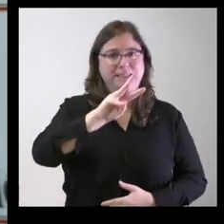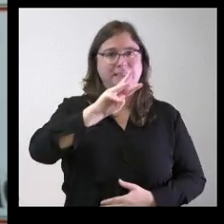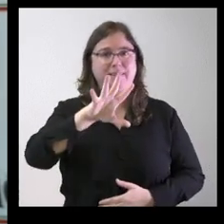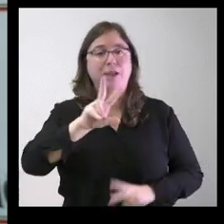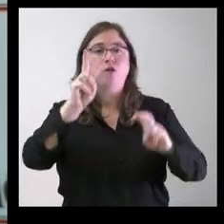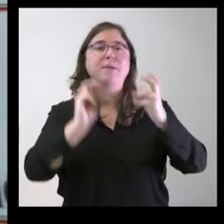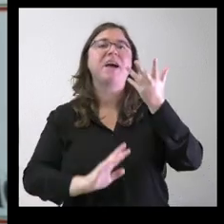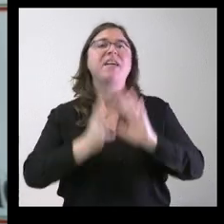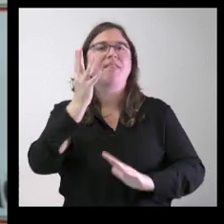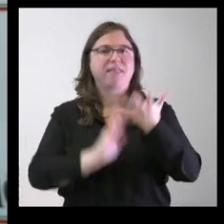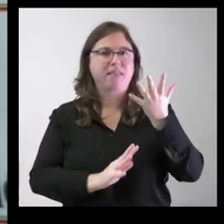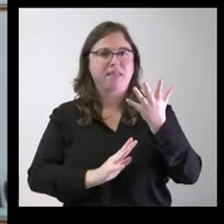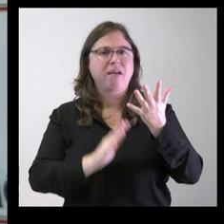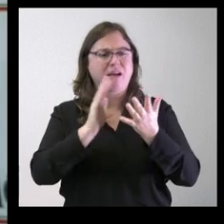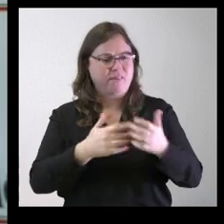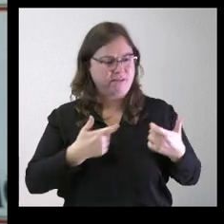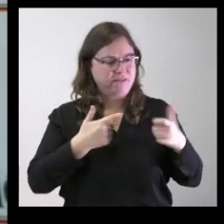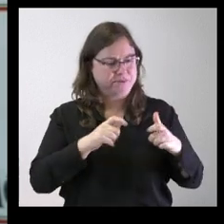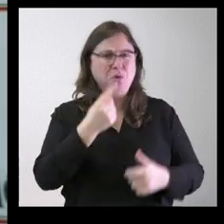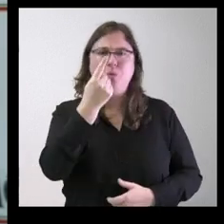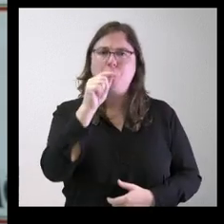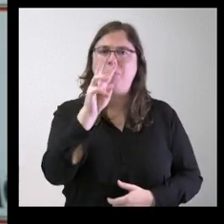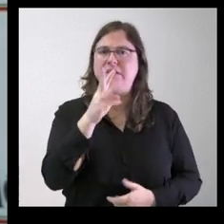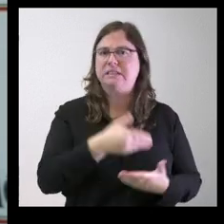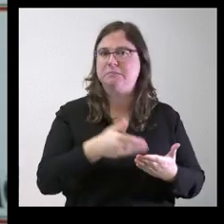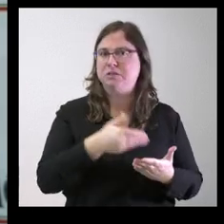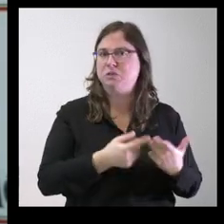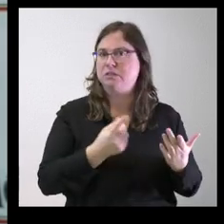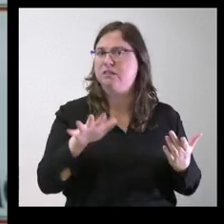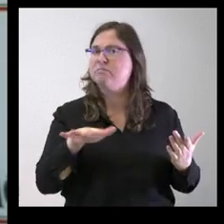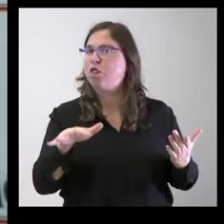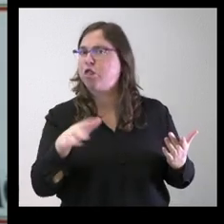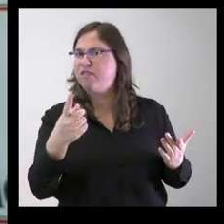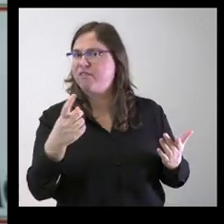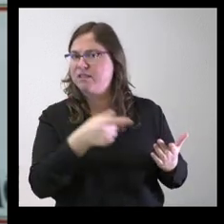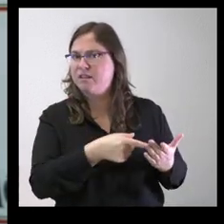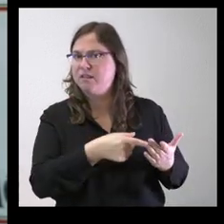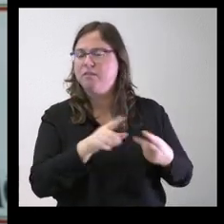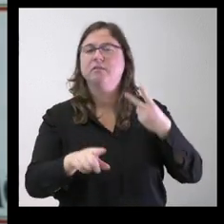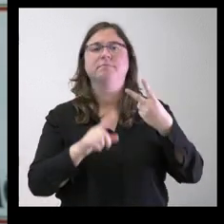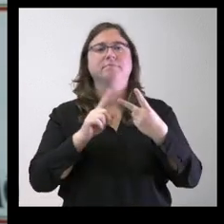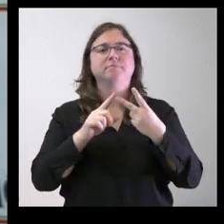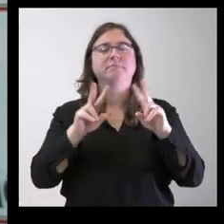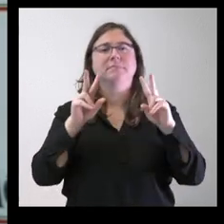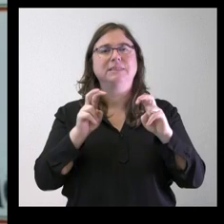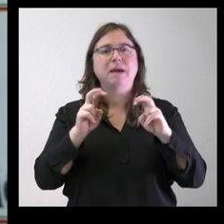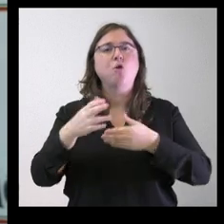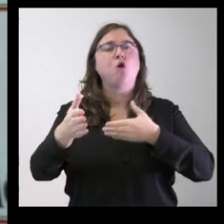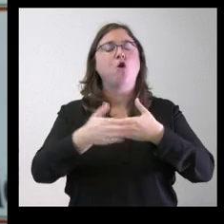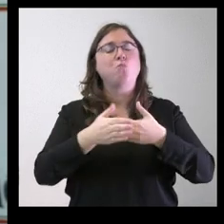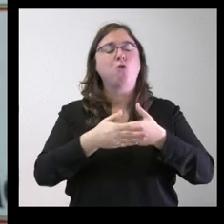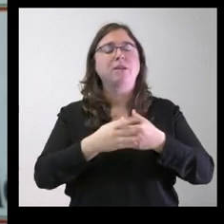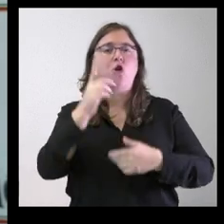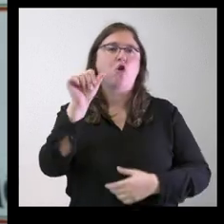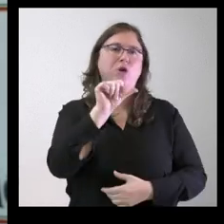incendios y solo aparece una partida de 1,3 millones y luego el del Puerta del Noroeste de Benavente